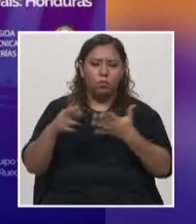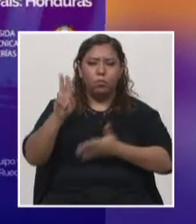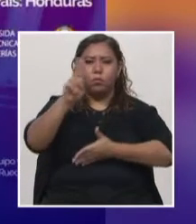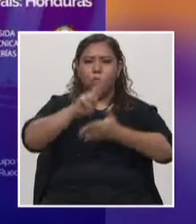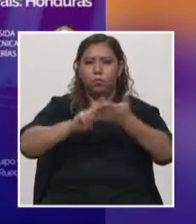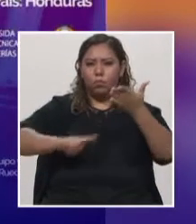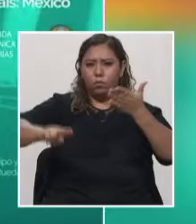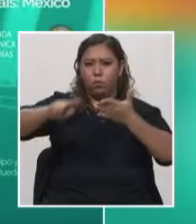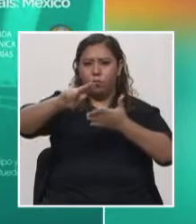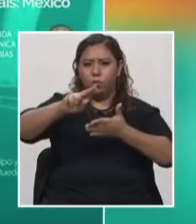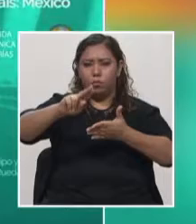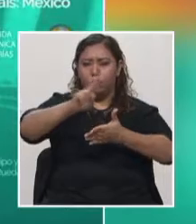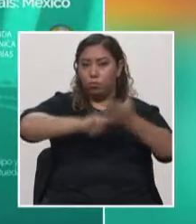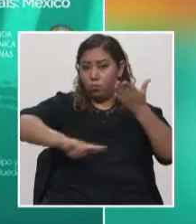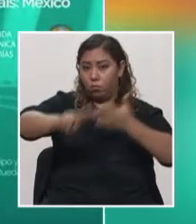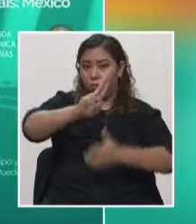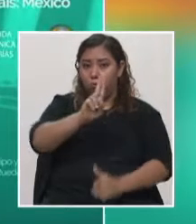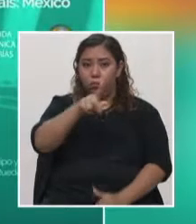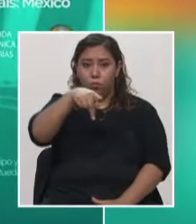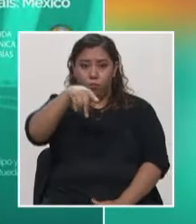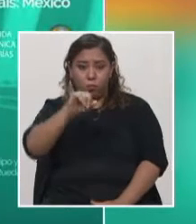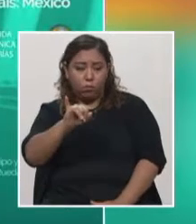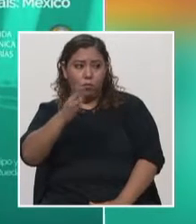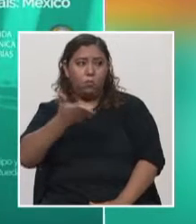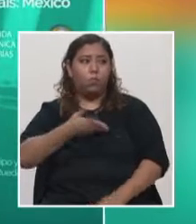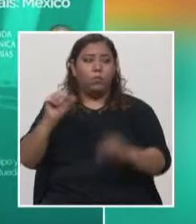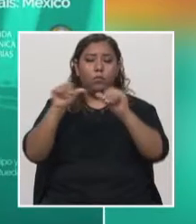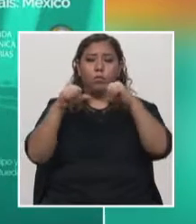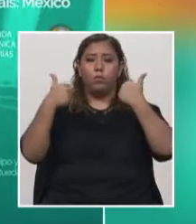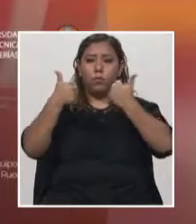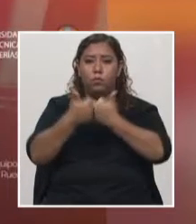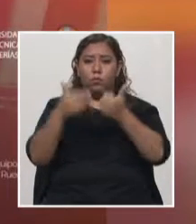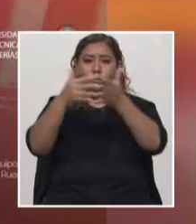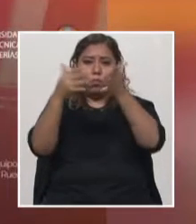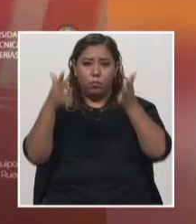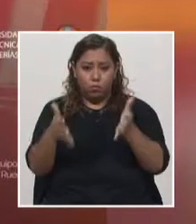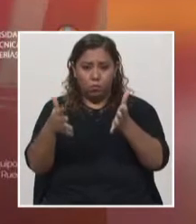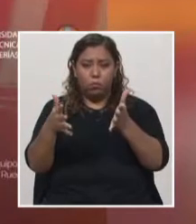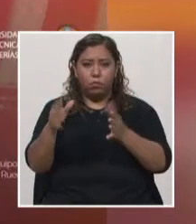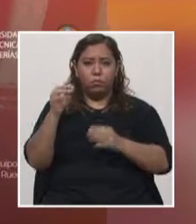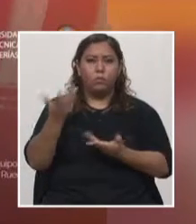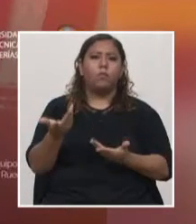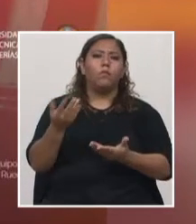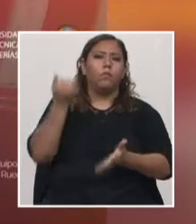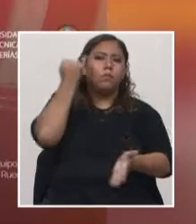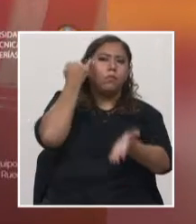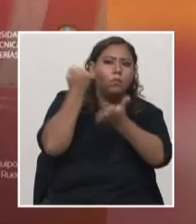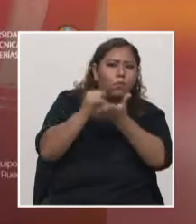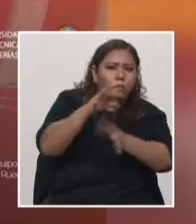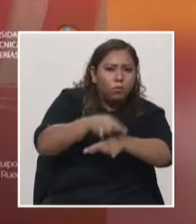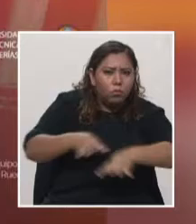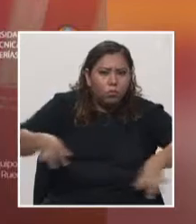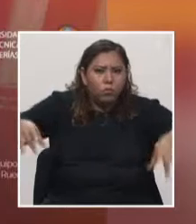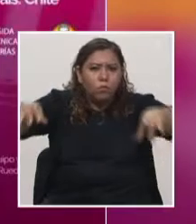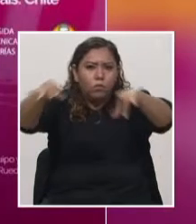de Ingeniería la Asociación de Estudiantes de Geología, de la cual pues yo soy el presidente y estamos